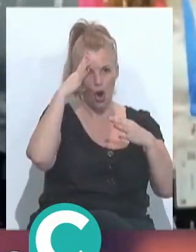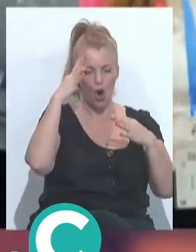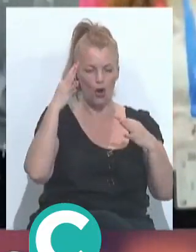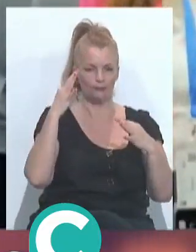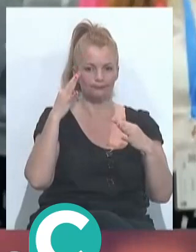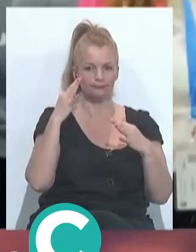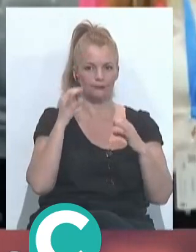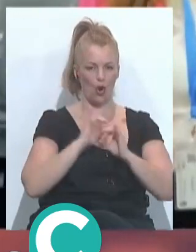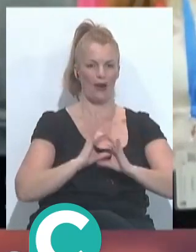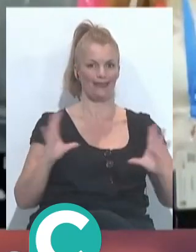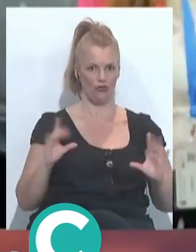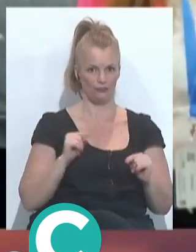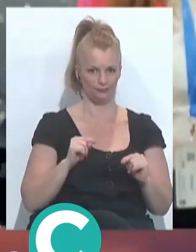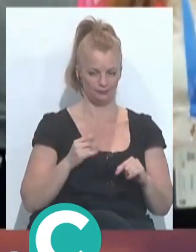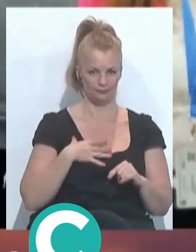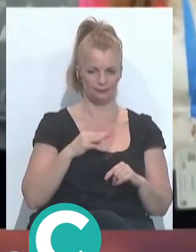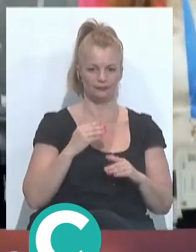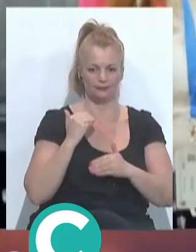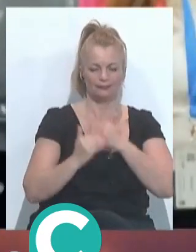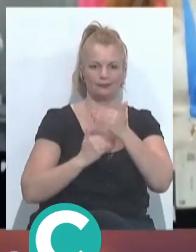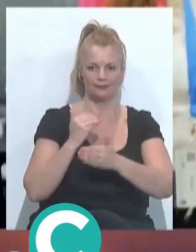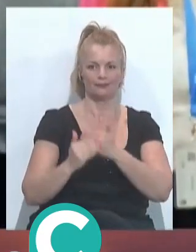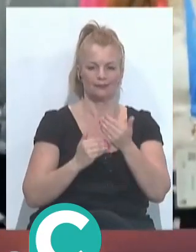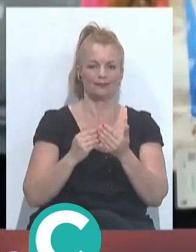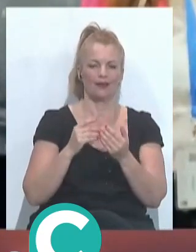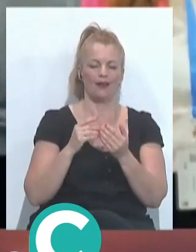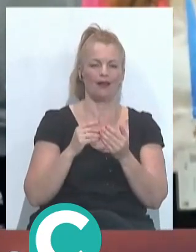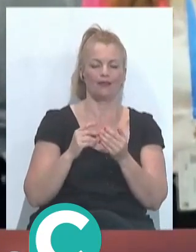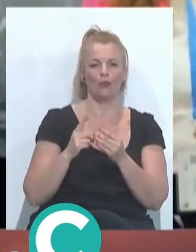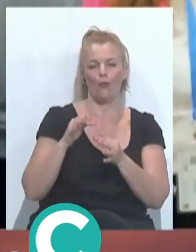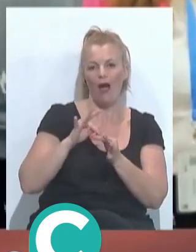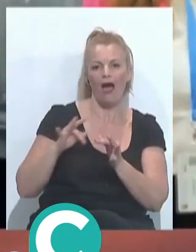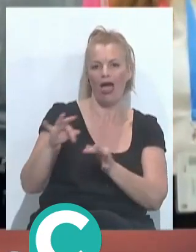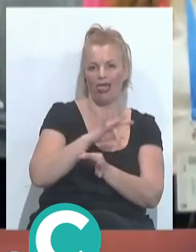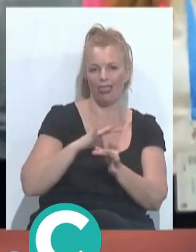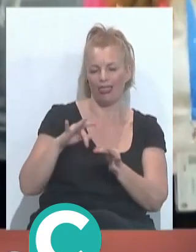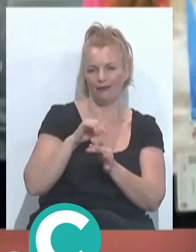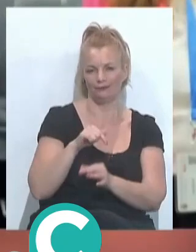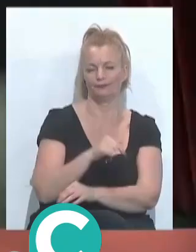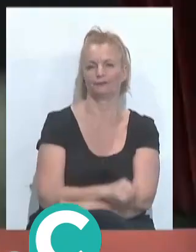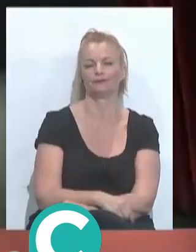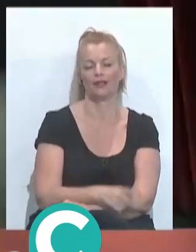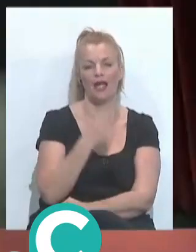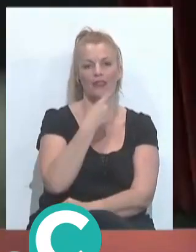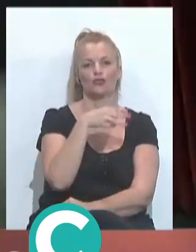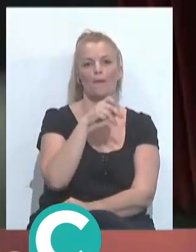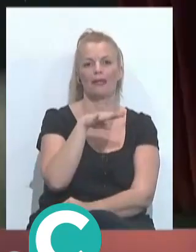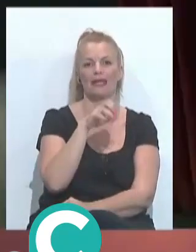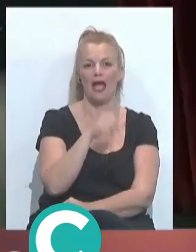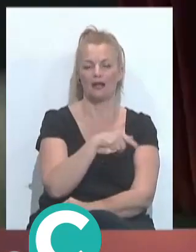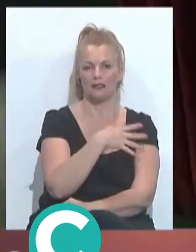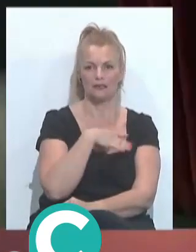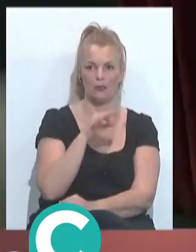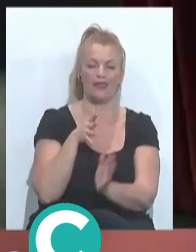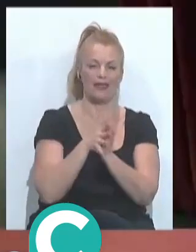es que importante... para mucho debatir porque es verdad, es un poco como la pescadilla que se muerde la cola. Es importante lo que has dicho Miriam de Mela, que se pueda